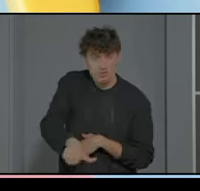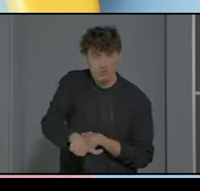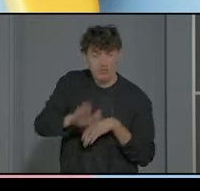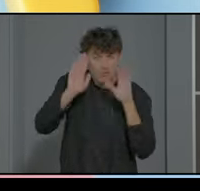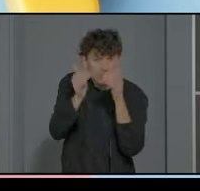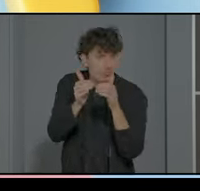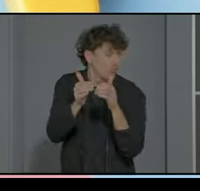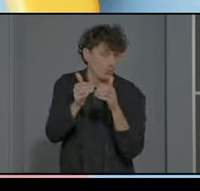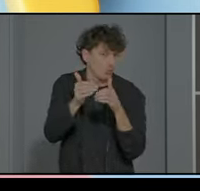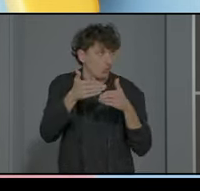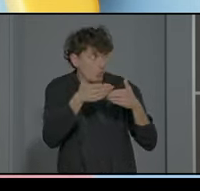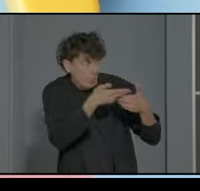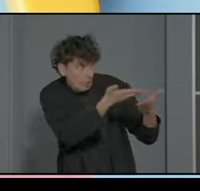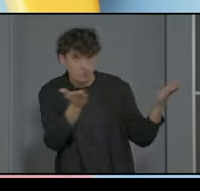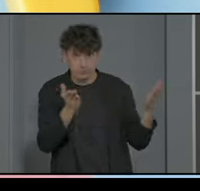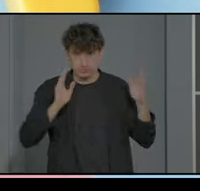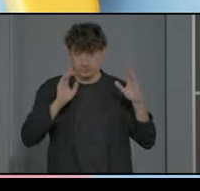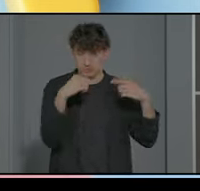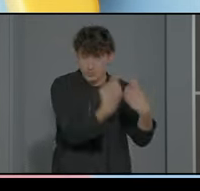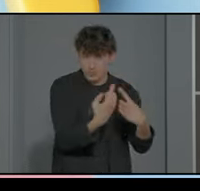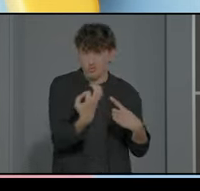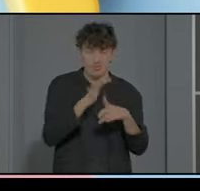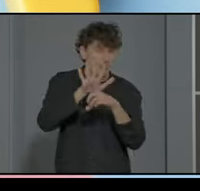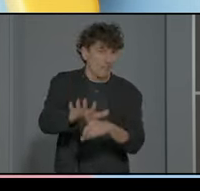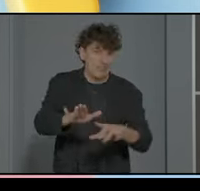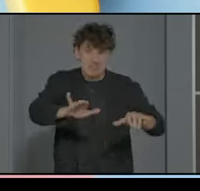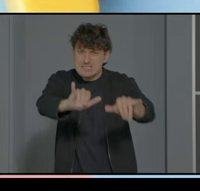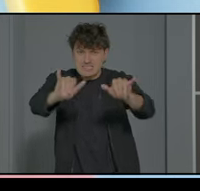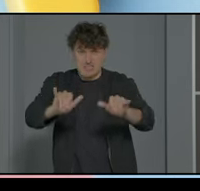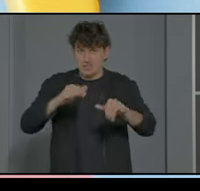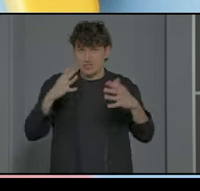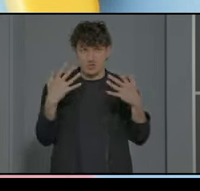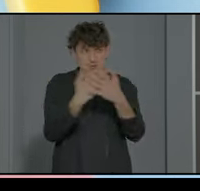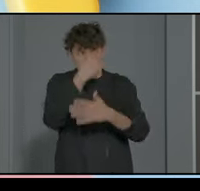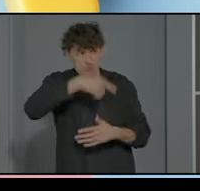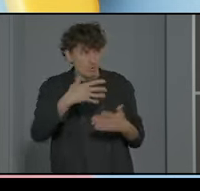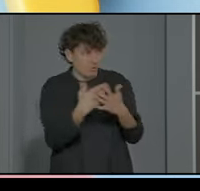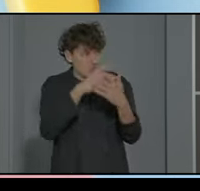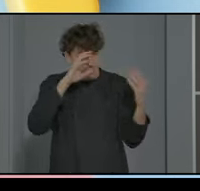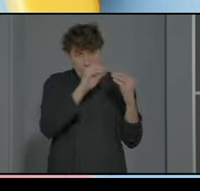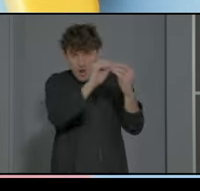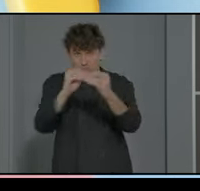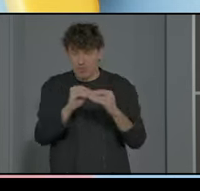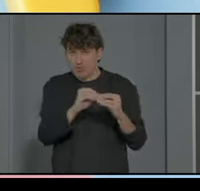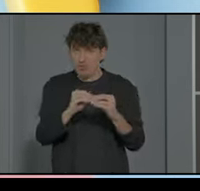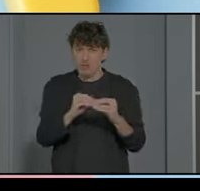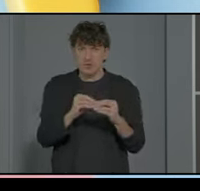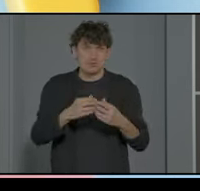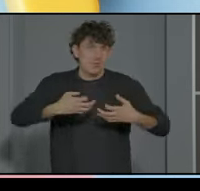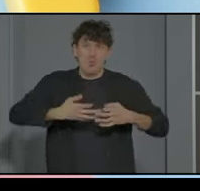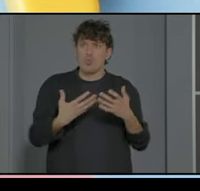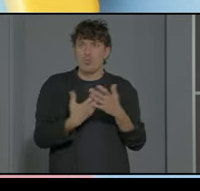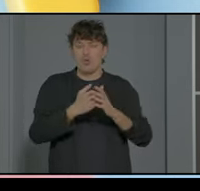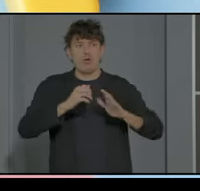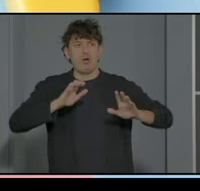acceso a la educación tiene que ser sin ningún tipo de discriminación lo sabemos todos todos estamos de acuerdo si yo digo que no está de acuerdo con esto todos levantamos las manos